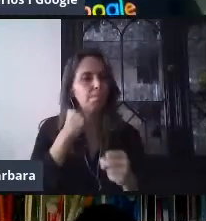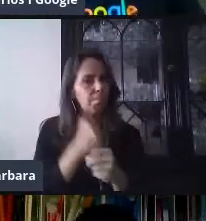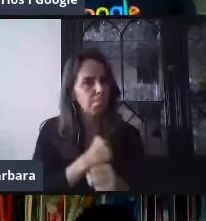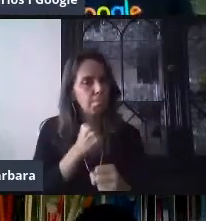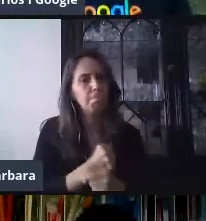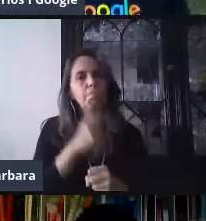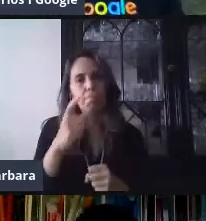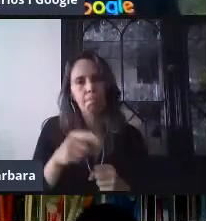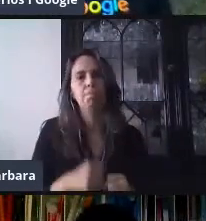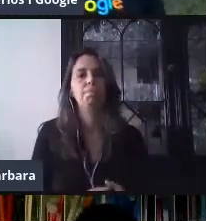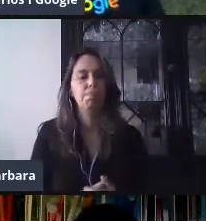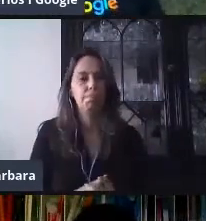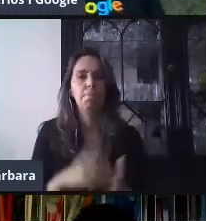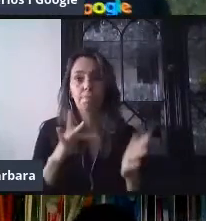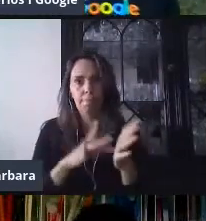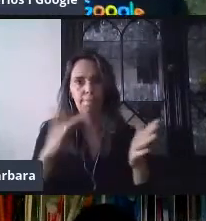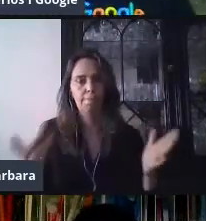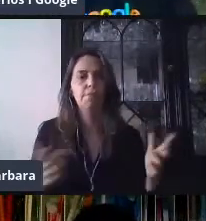compartirnos esto.